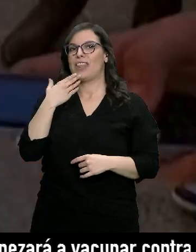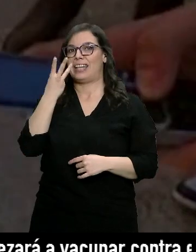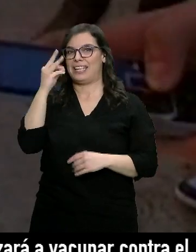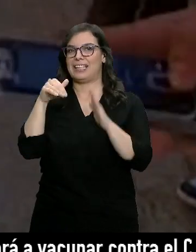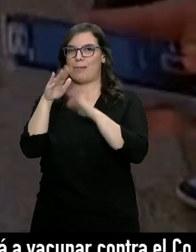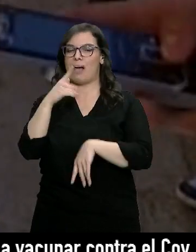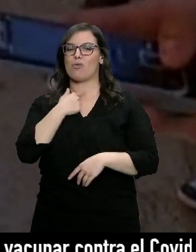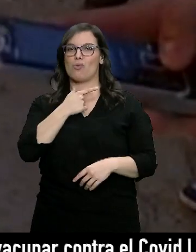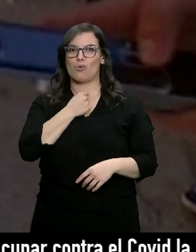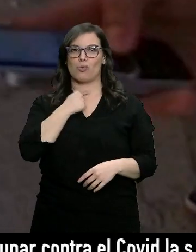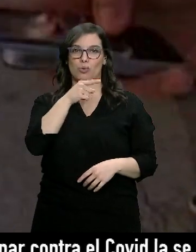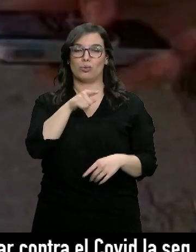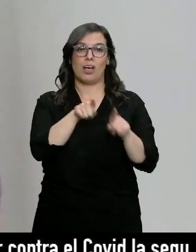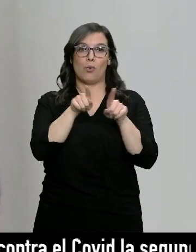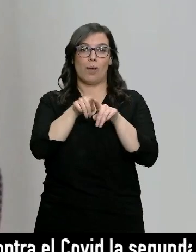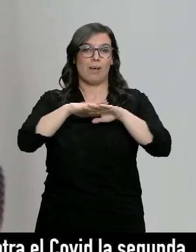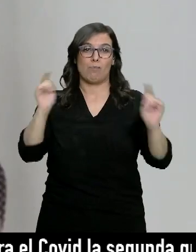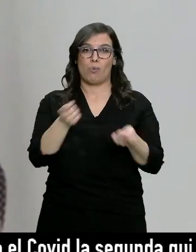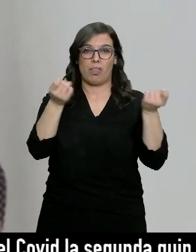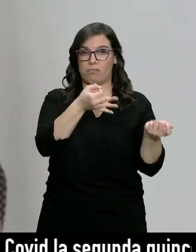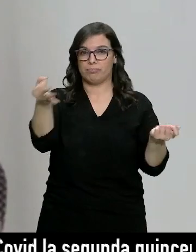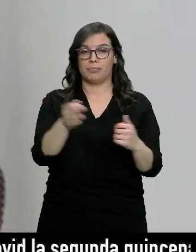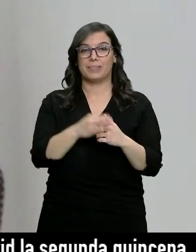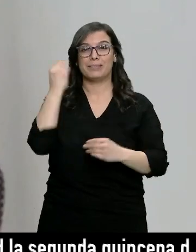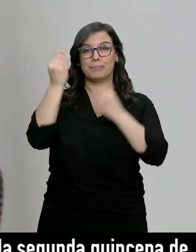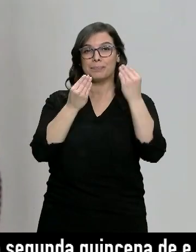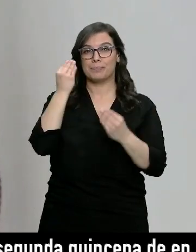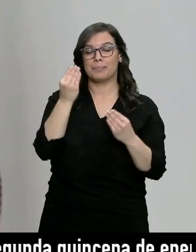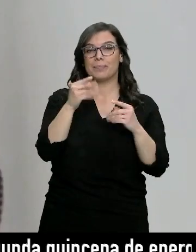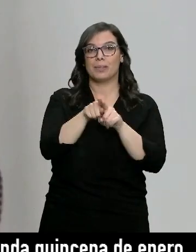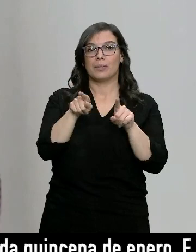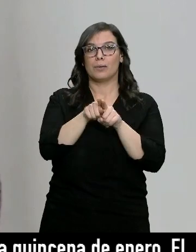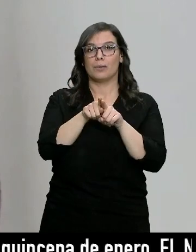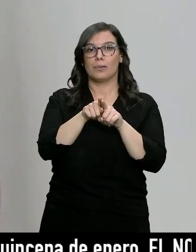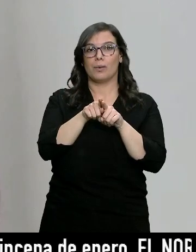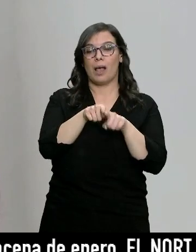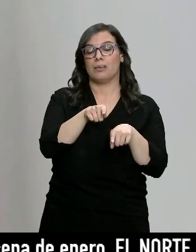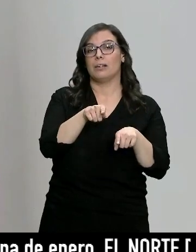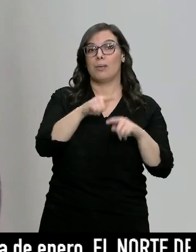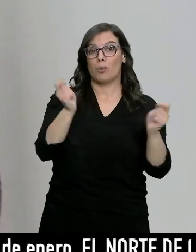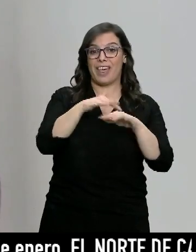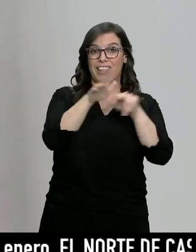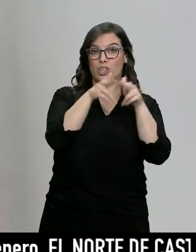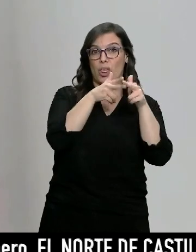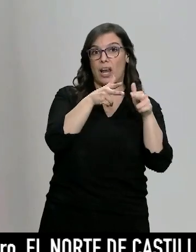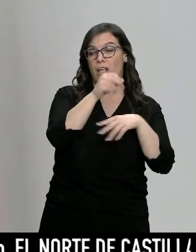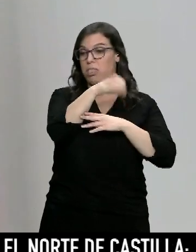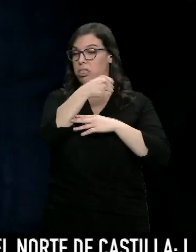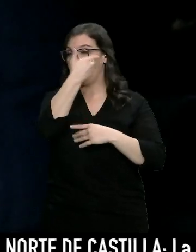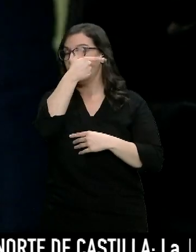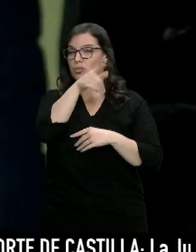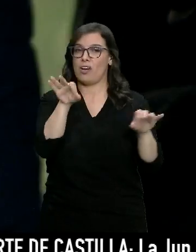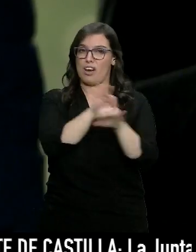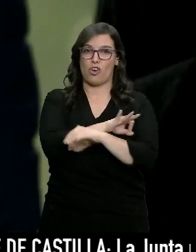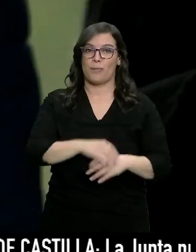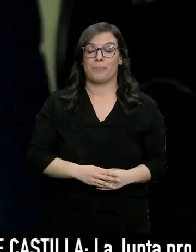Un apetitoso pastel publicitario. Mirar hacia atrás o mirar hacia un lado ante la publicidad en redes sociales es sin duda un